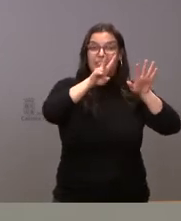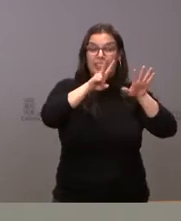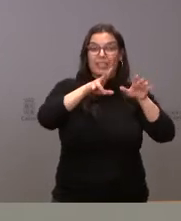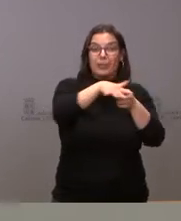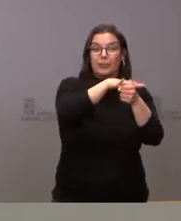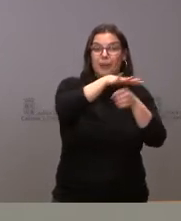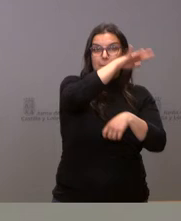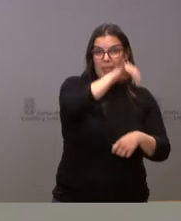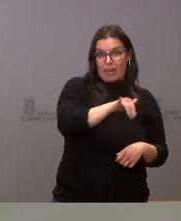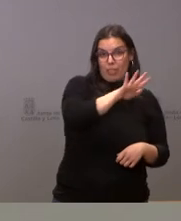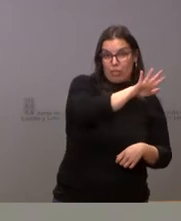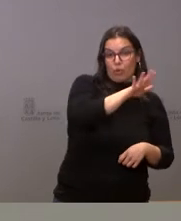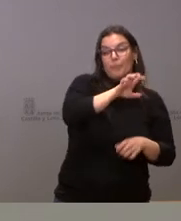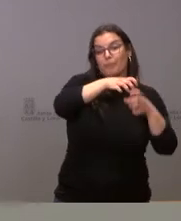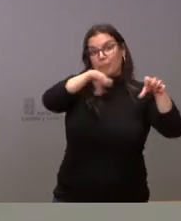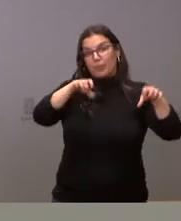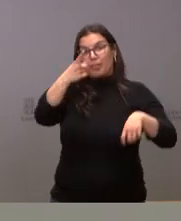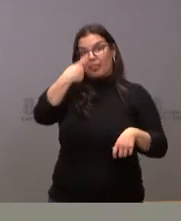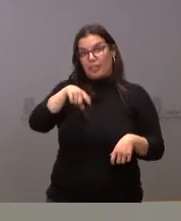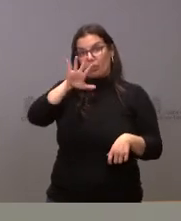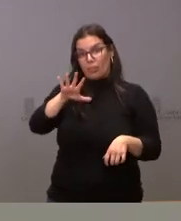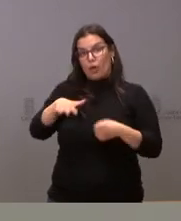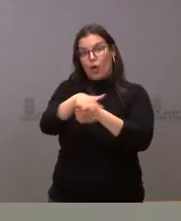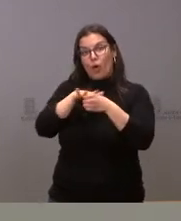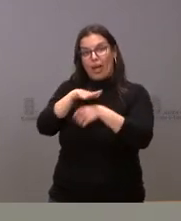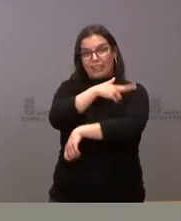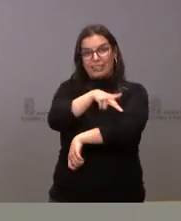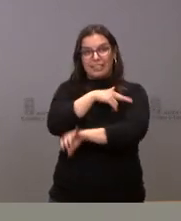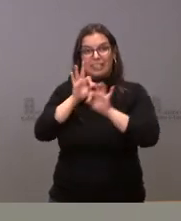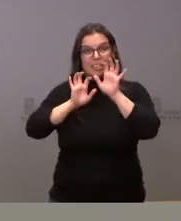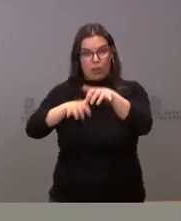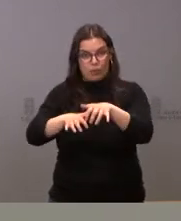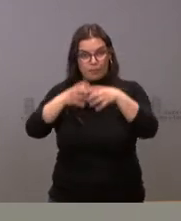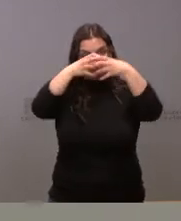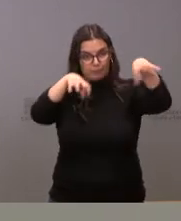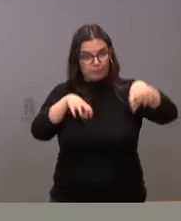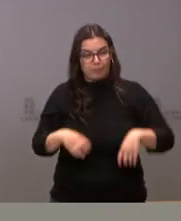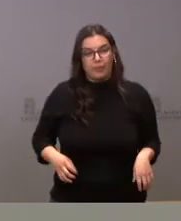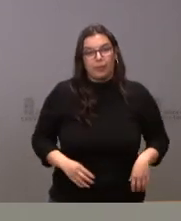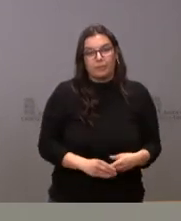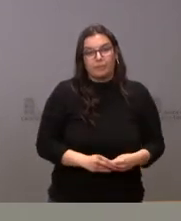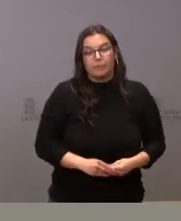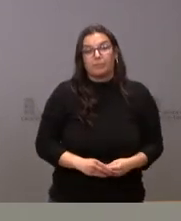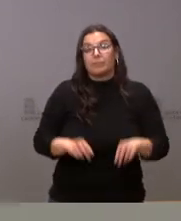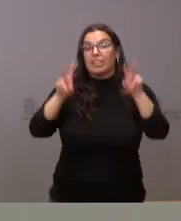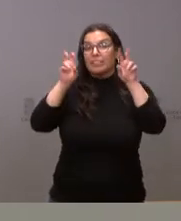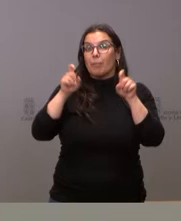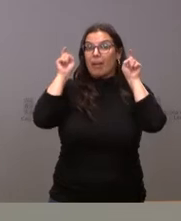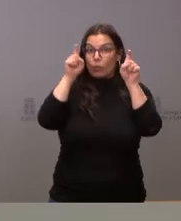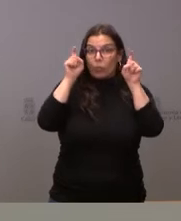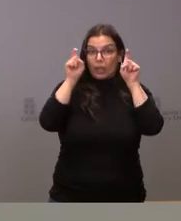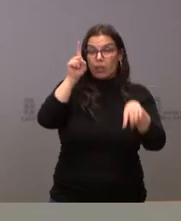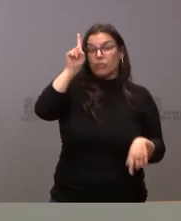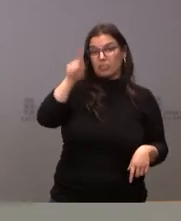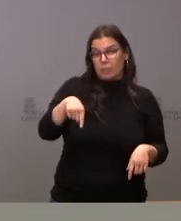sanitaria del Bierzo y 105 al área sanitaria de León. En el ámbito de educación, que también